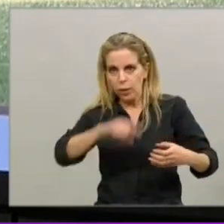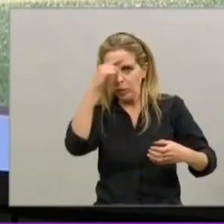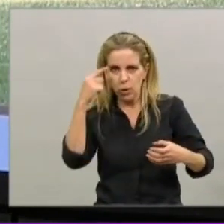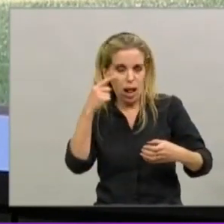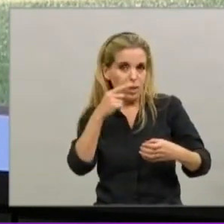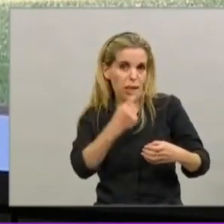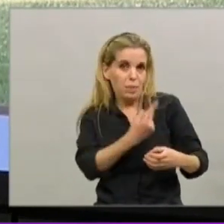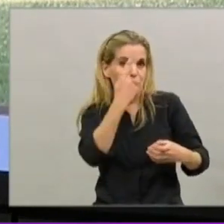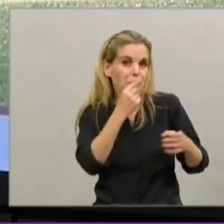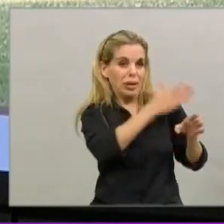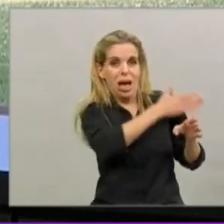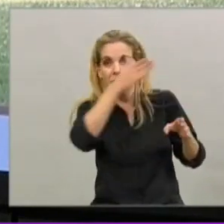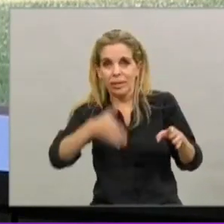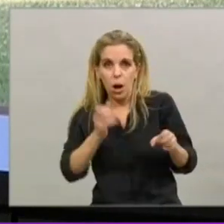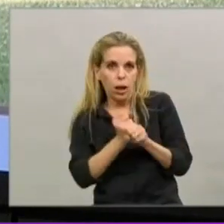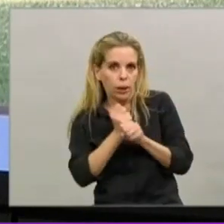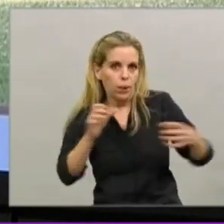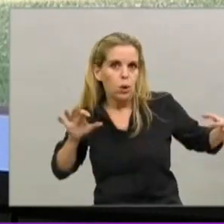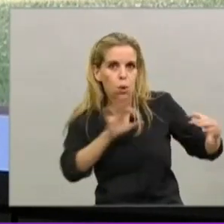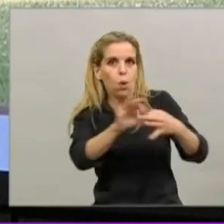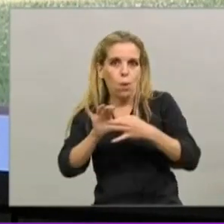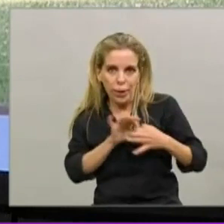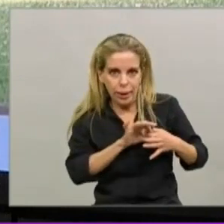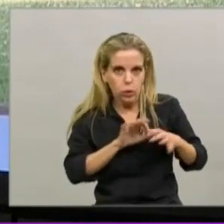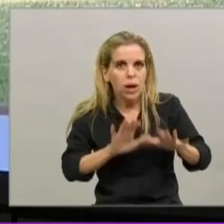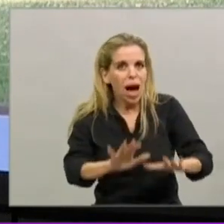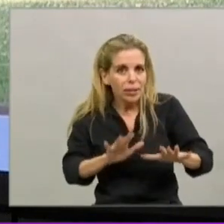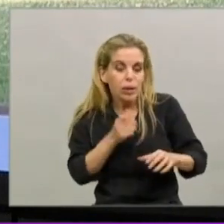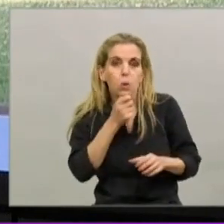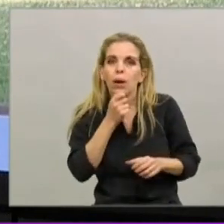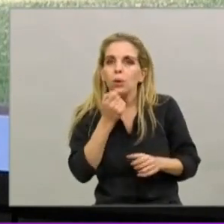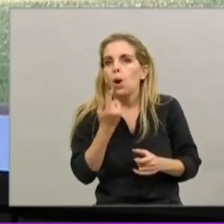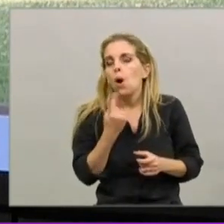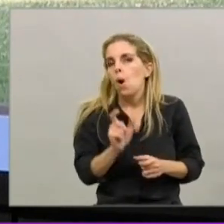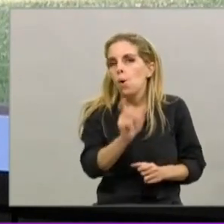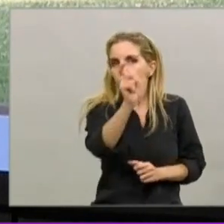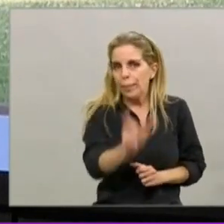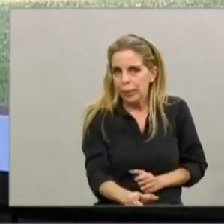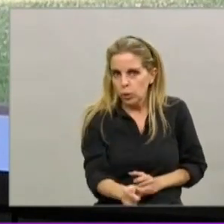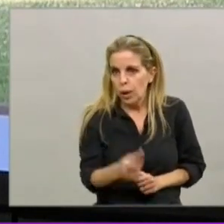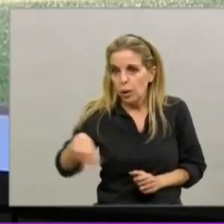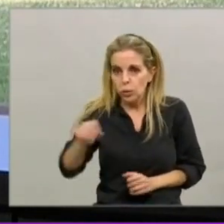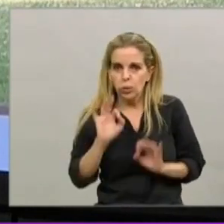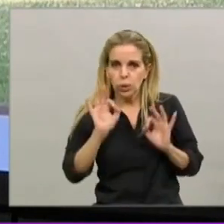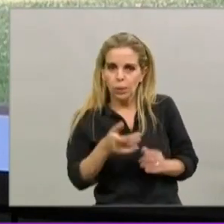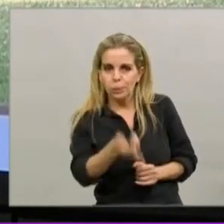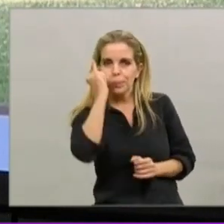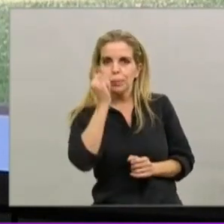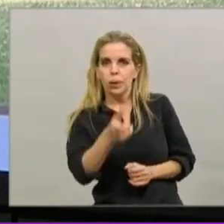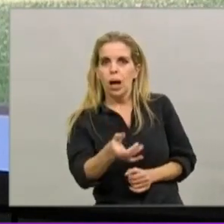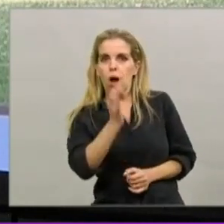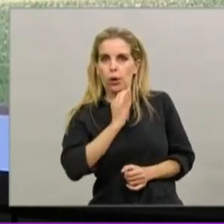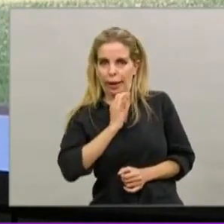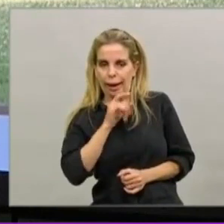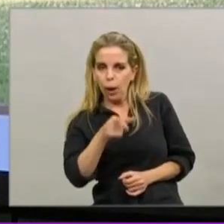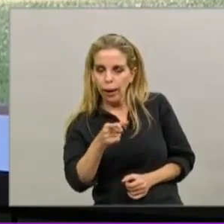día. Esto funciona así. Apenas se identifica a alguien contagiado con la enfermedad, se le hace una entrevista